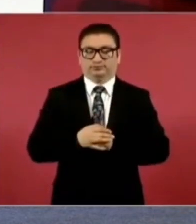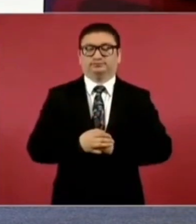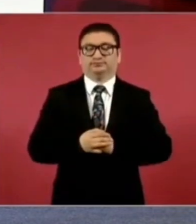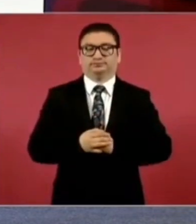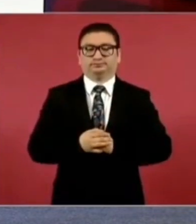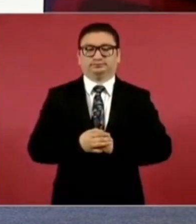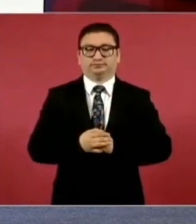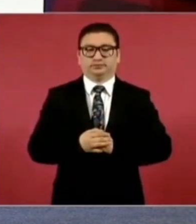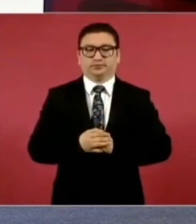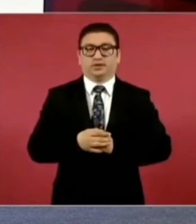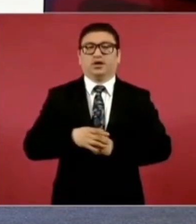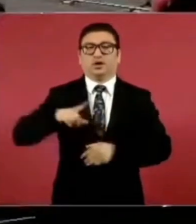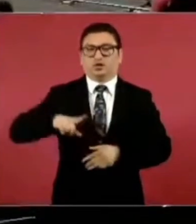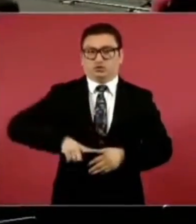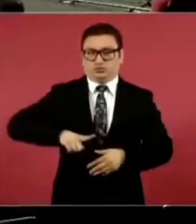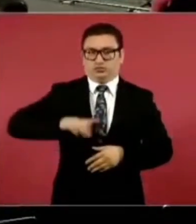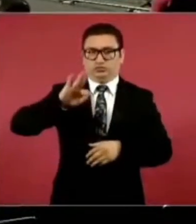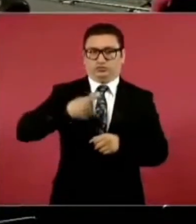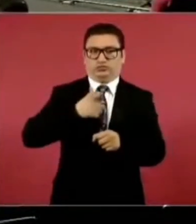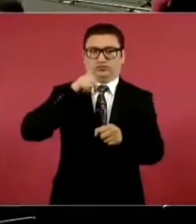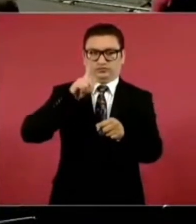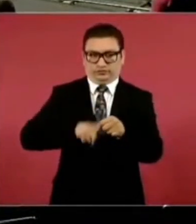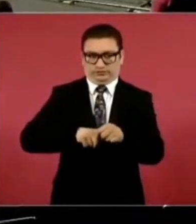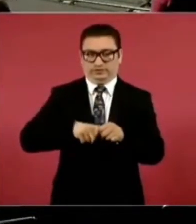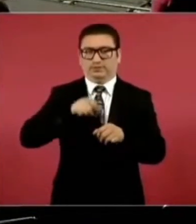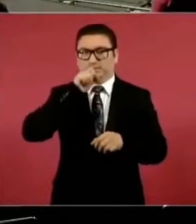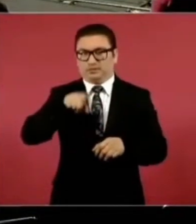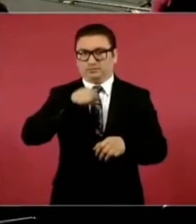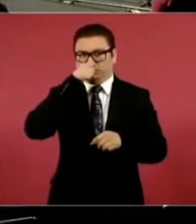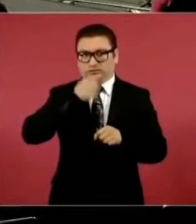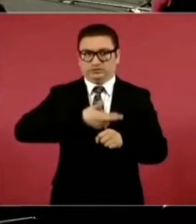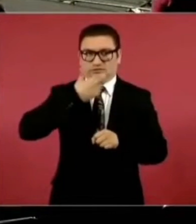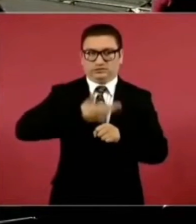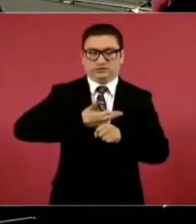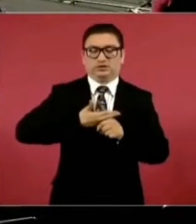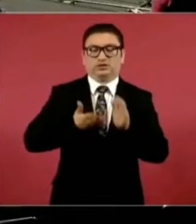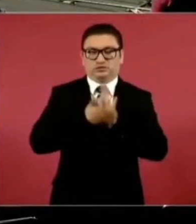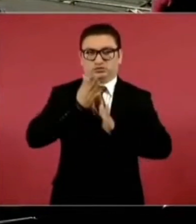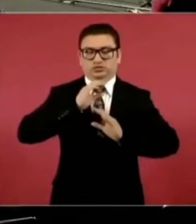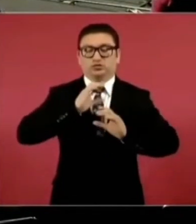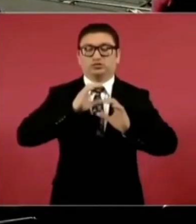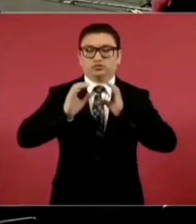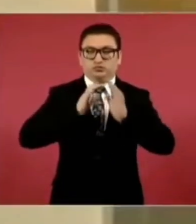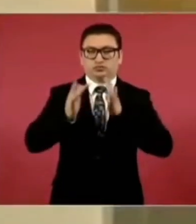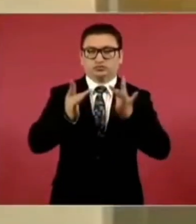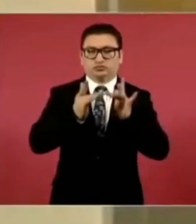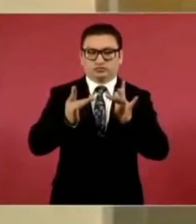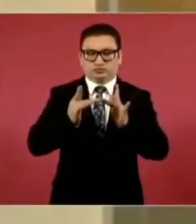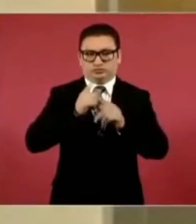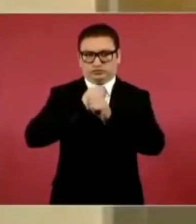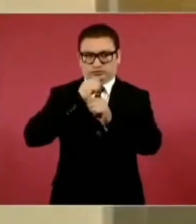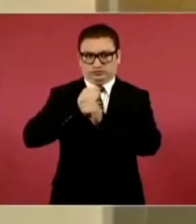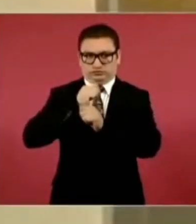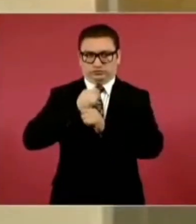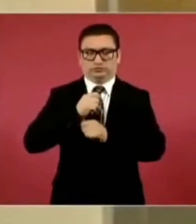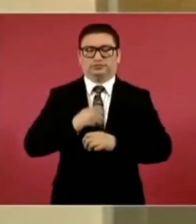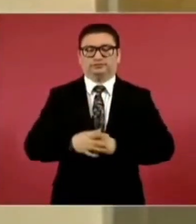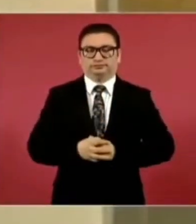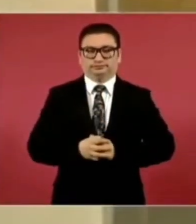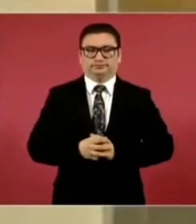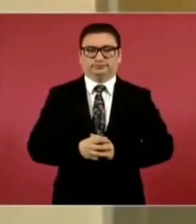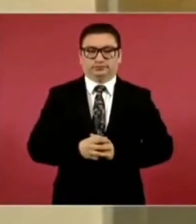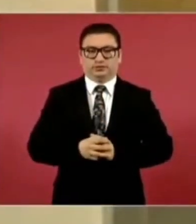el gobierno federal a través de la Secretaría de Infraestructura, Comunicaciones y Transportes